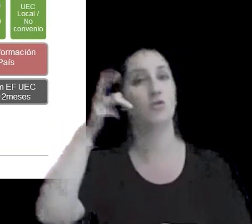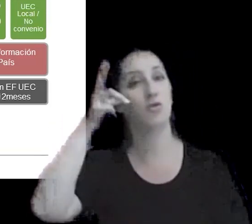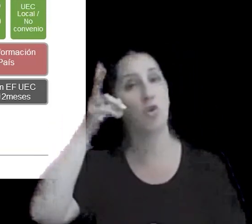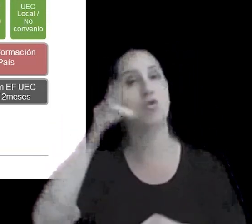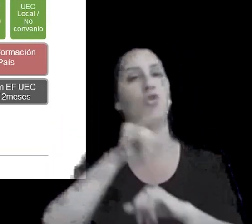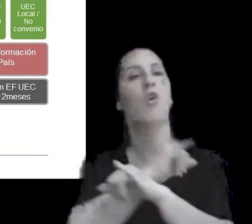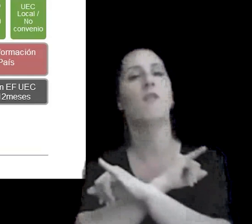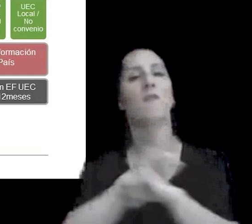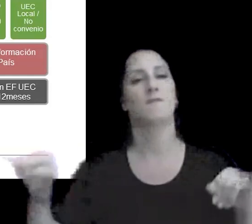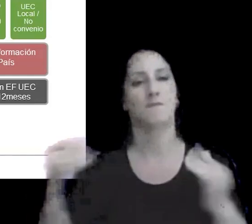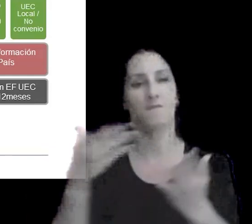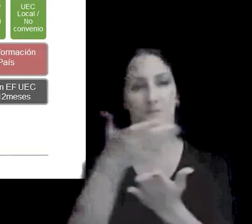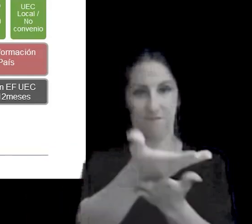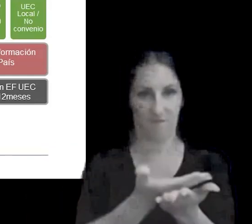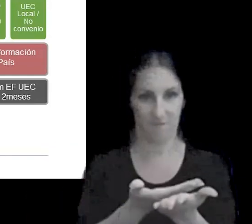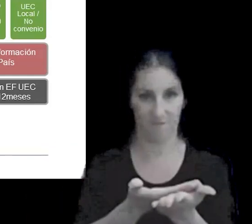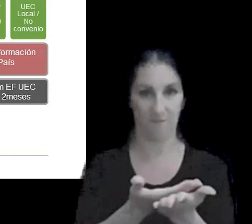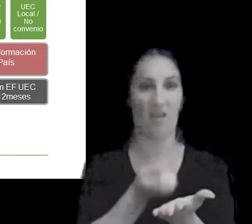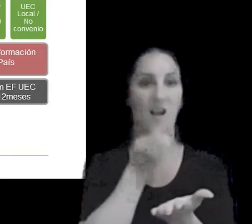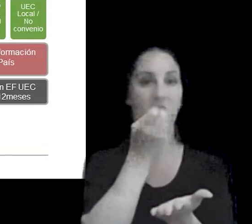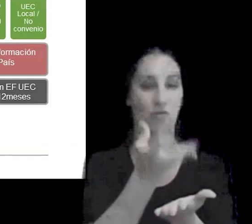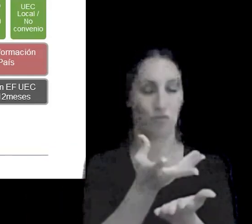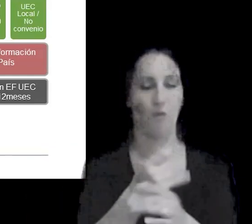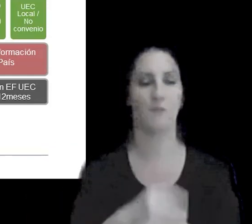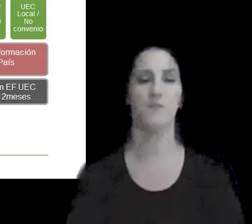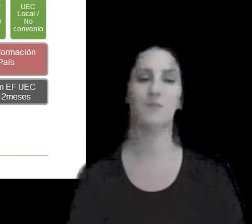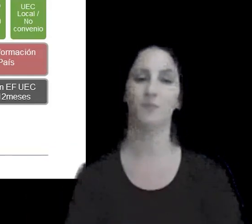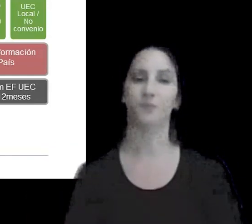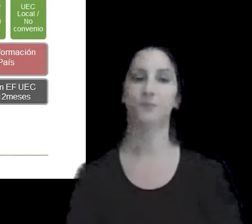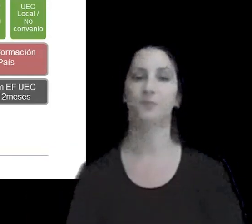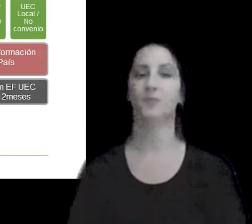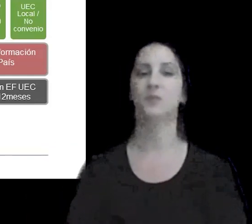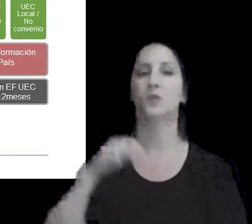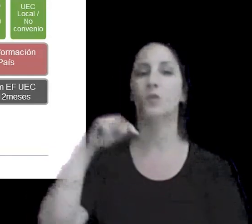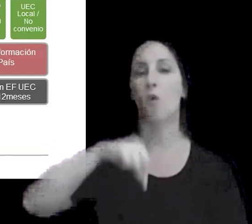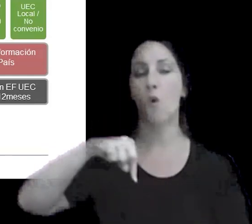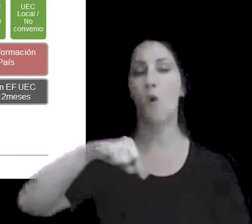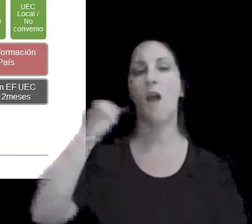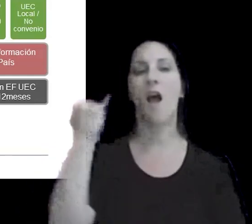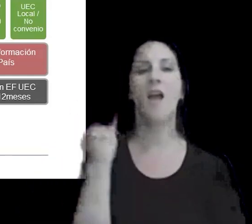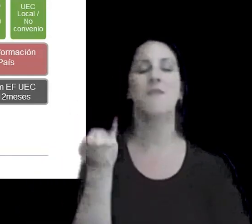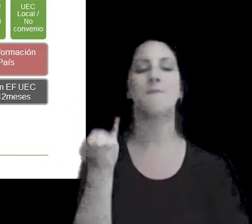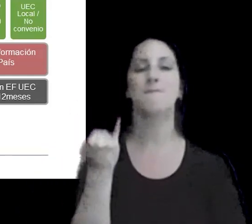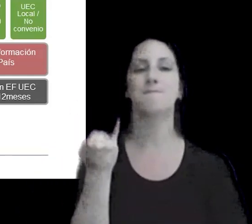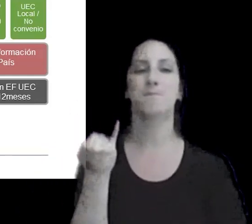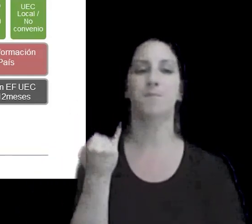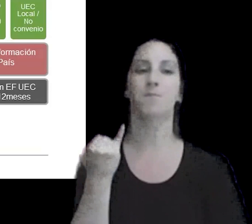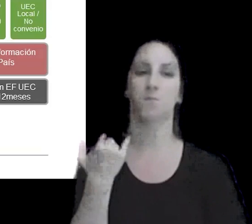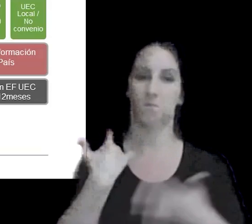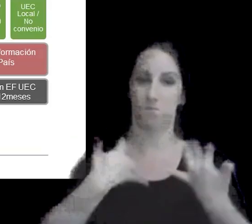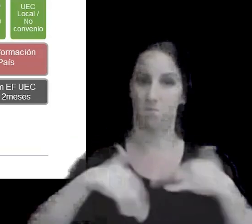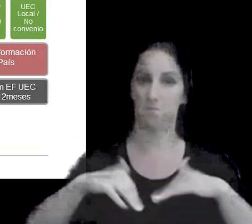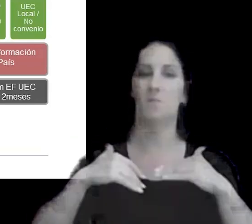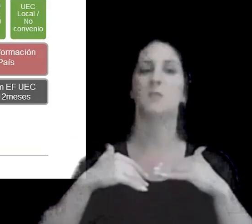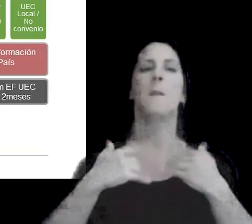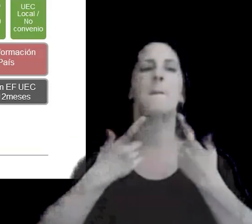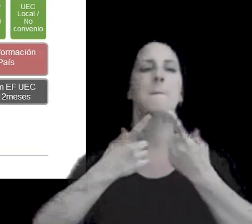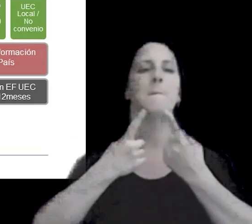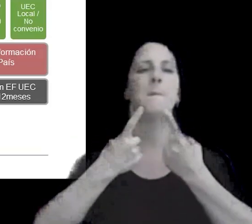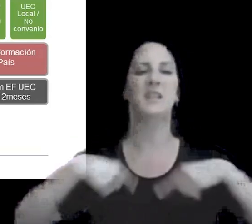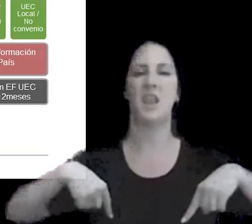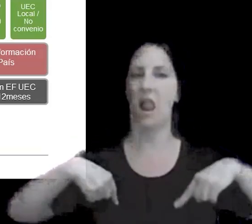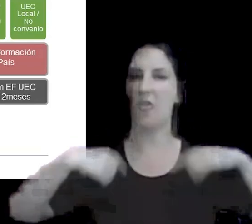informativa que hoy por hoy tiene umbrales digamos de bastante baja materialidad